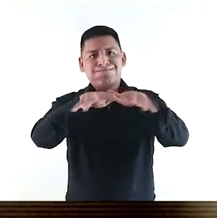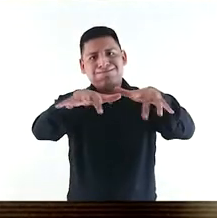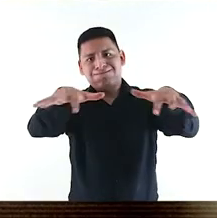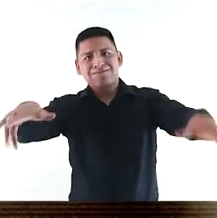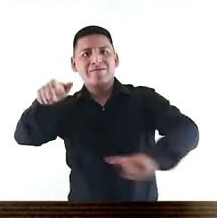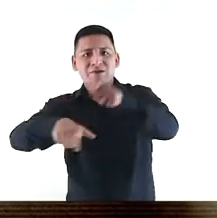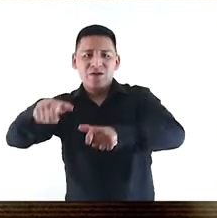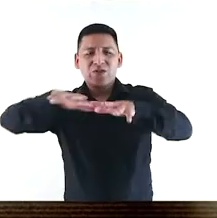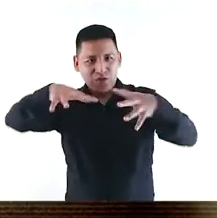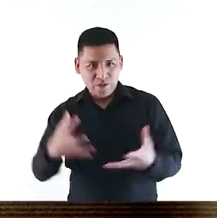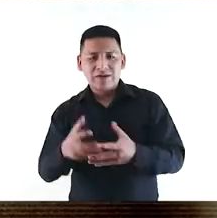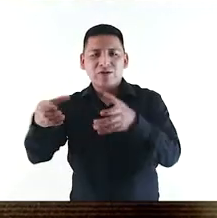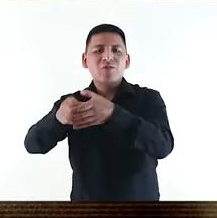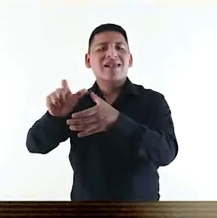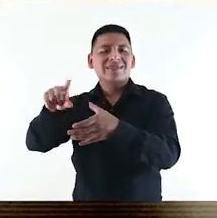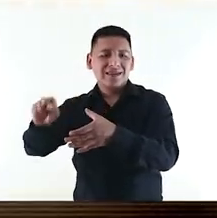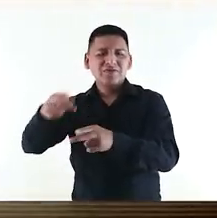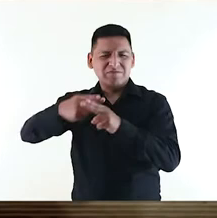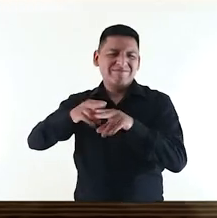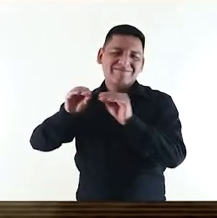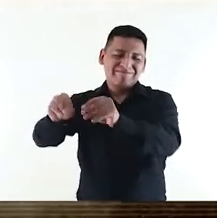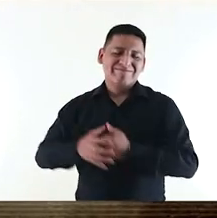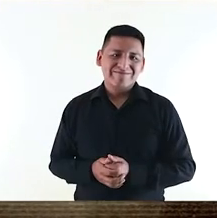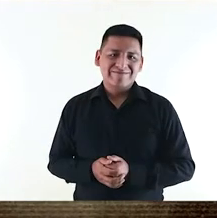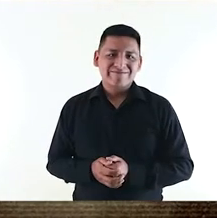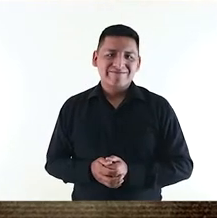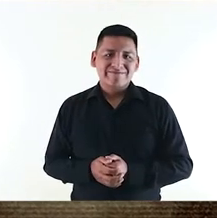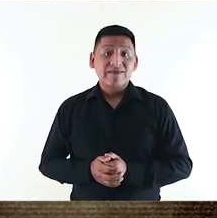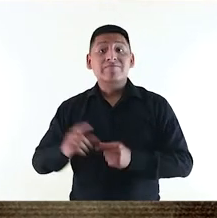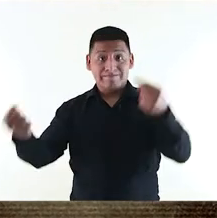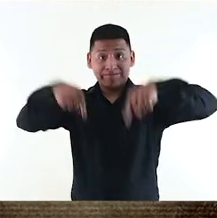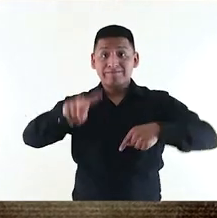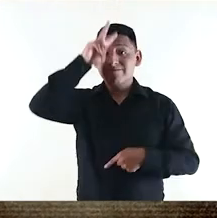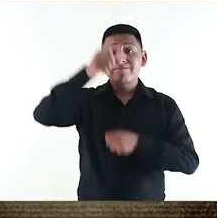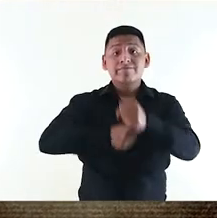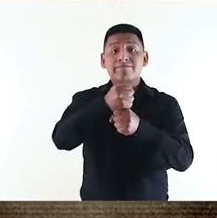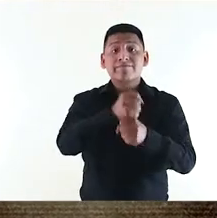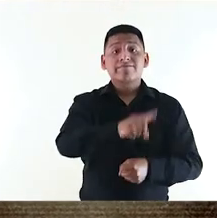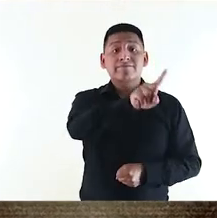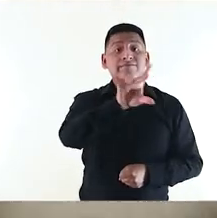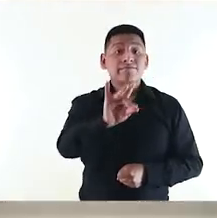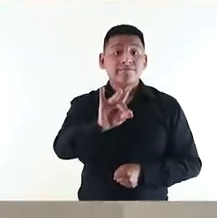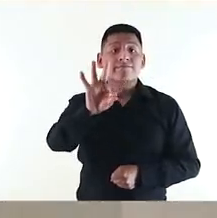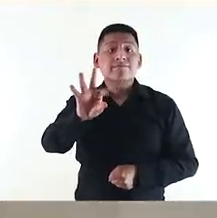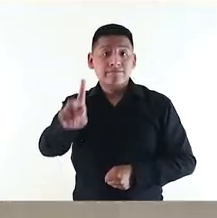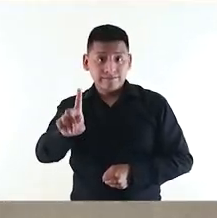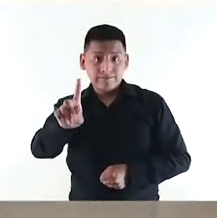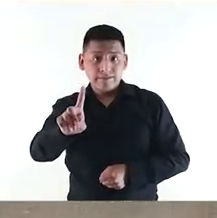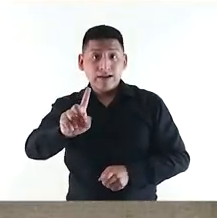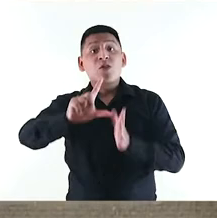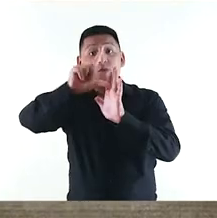volvió rápidamente popular en el mundo y los salesianos, como comúnmente son llamados. No tardan en llegar al Perú haciéndolo en